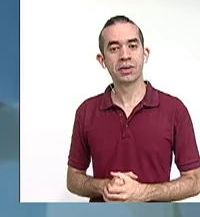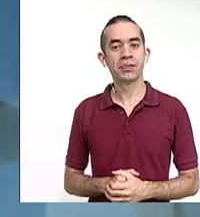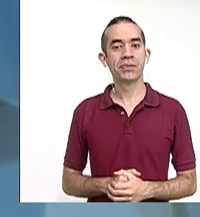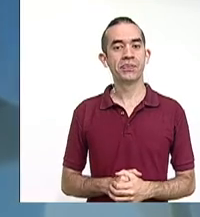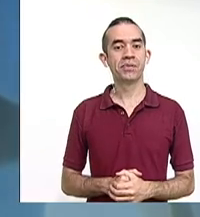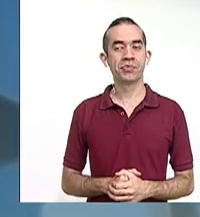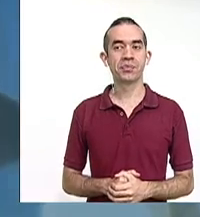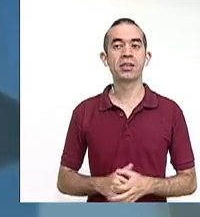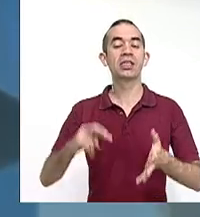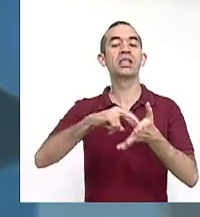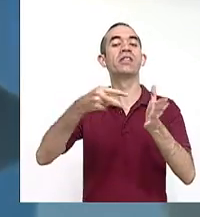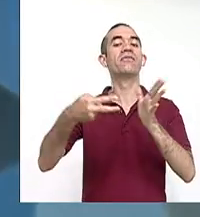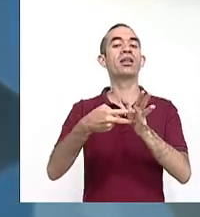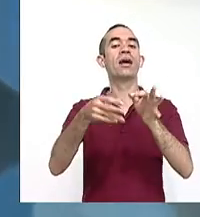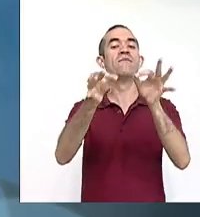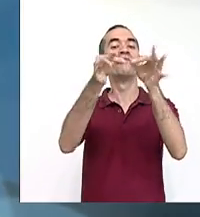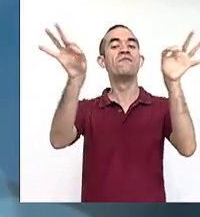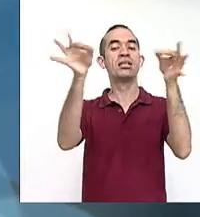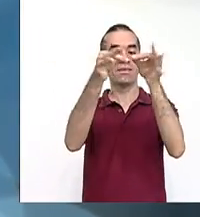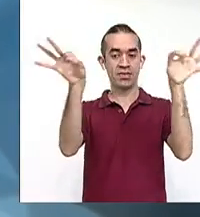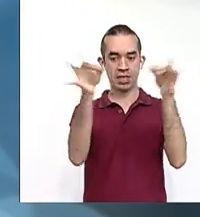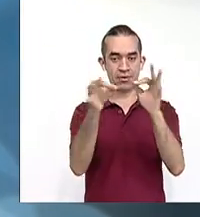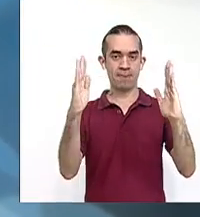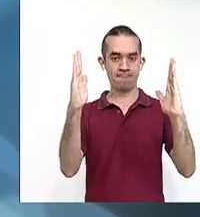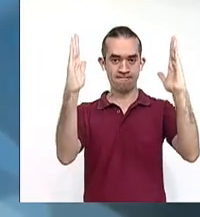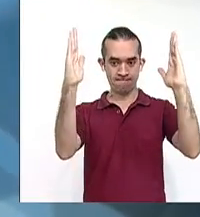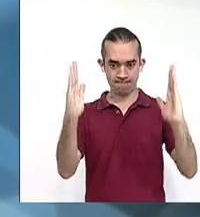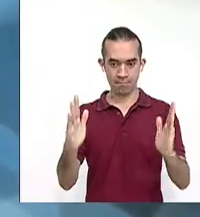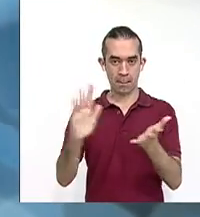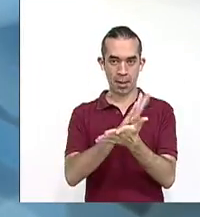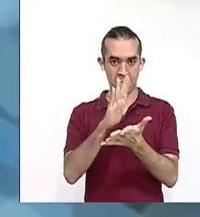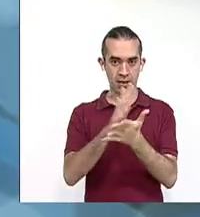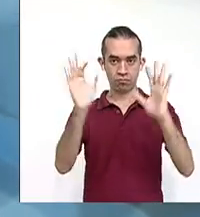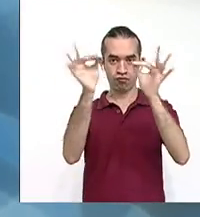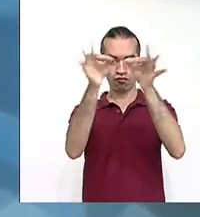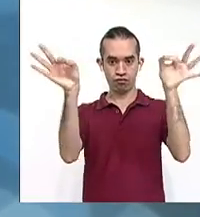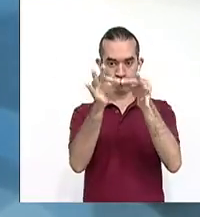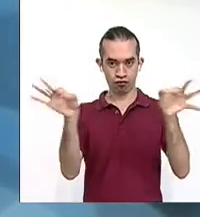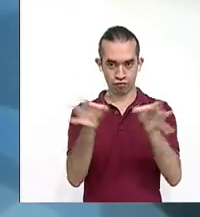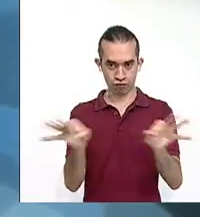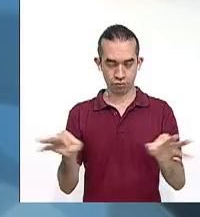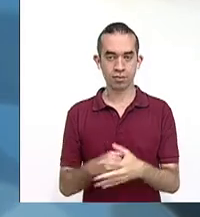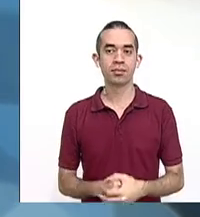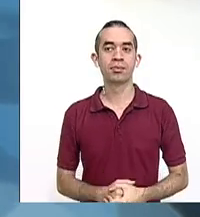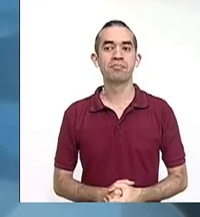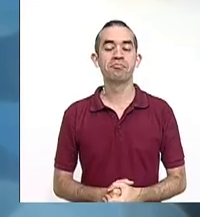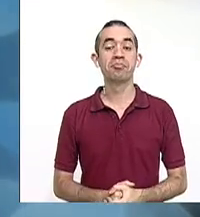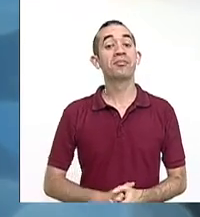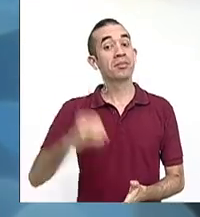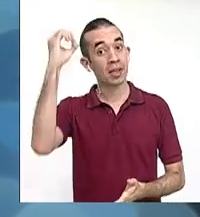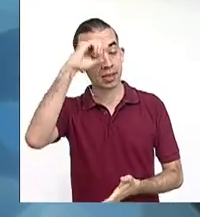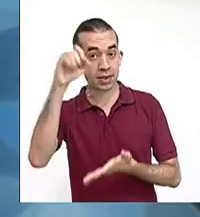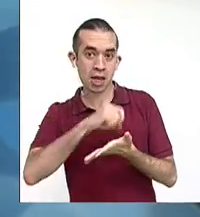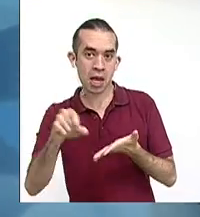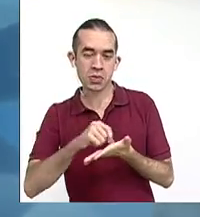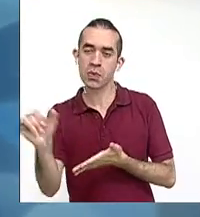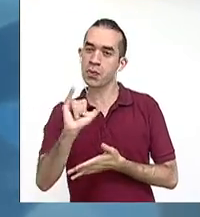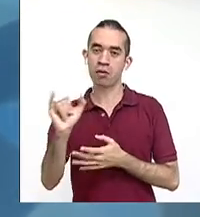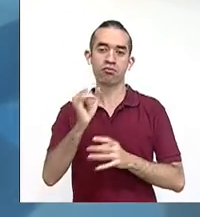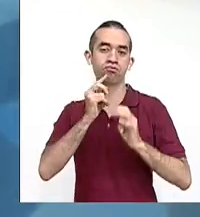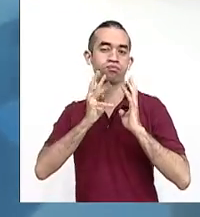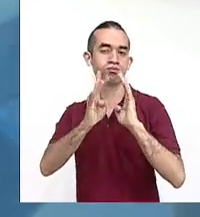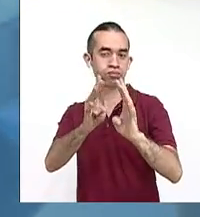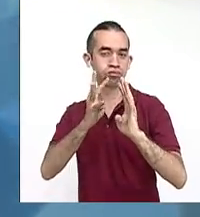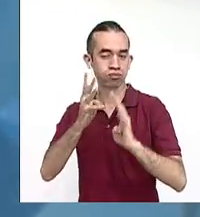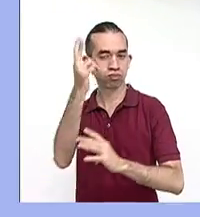Es decir, que se escriben de margen a margen de renglón. Hablamos el ensayo, podríamos explicarlo con un discurso